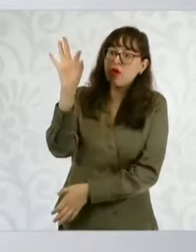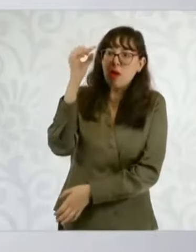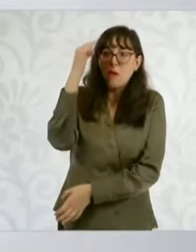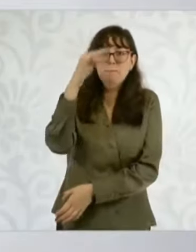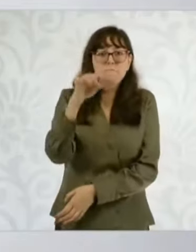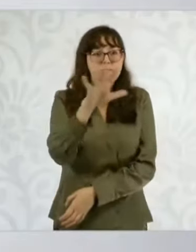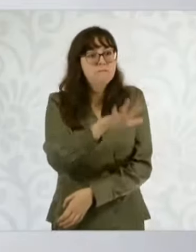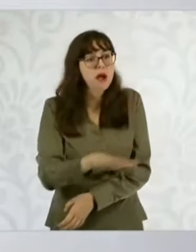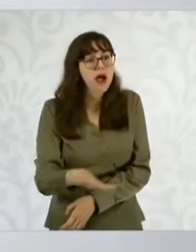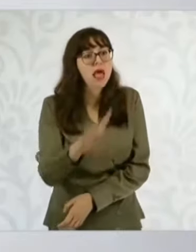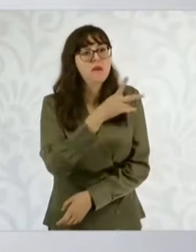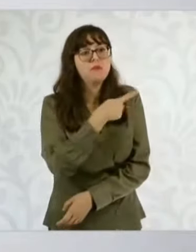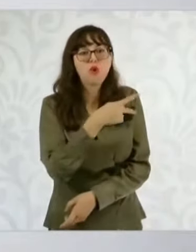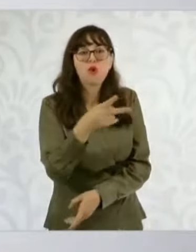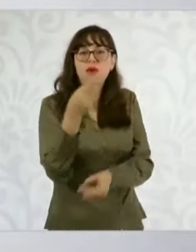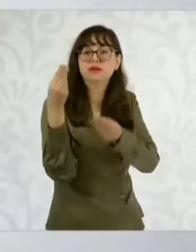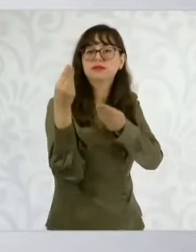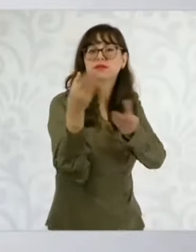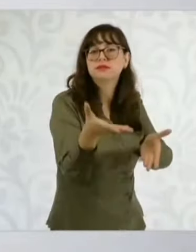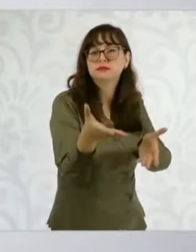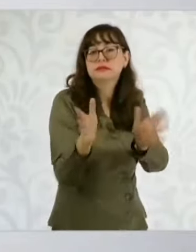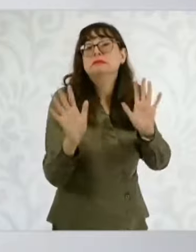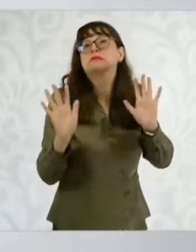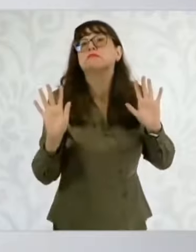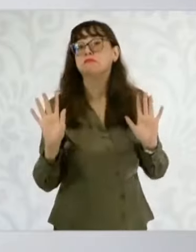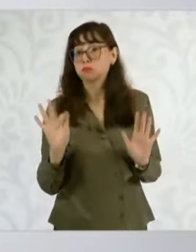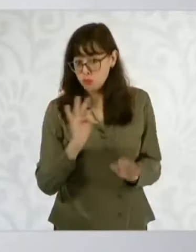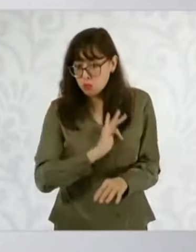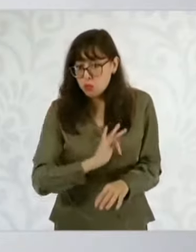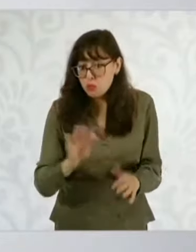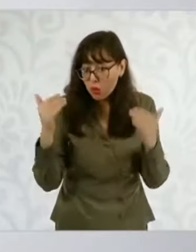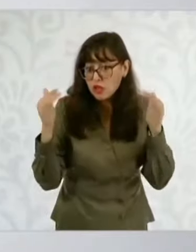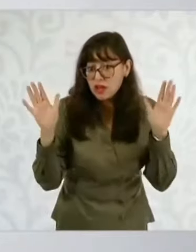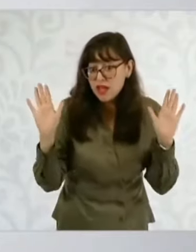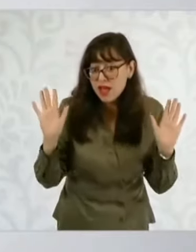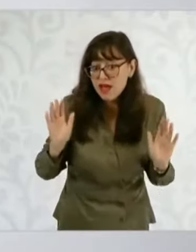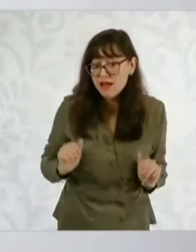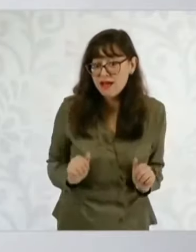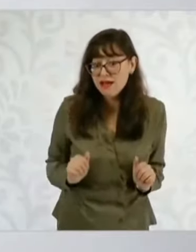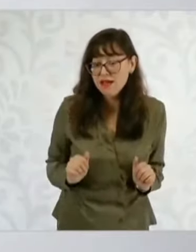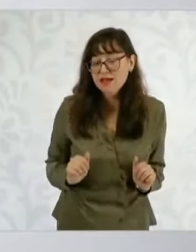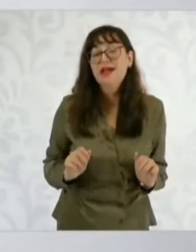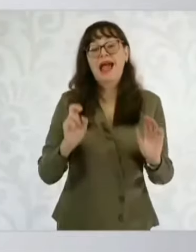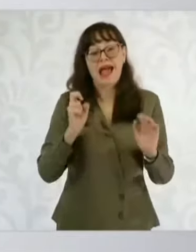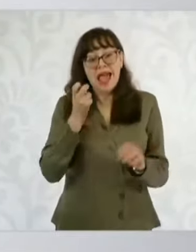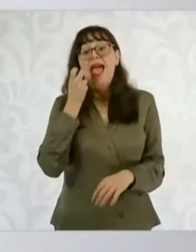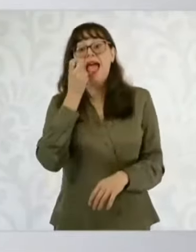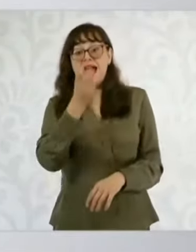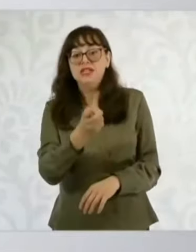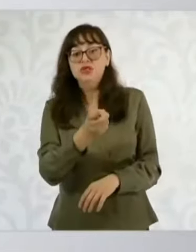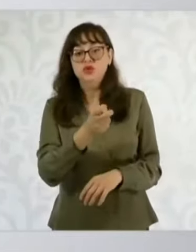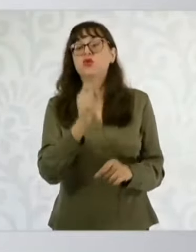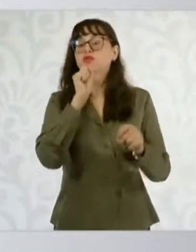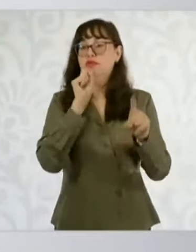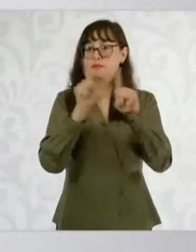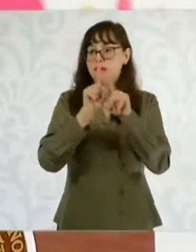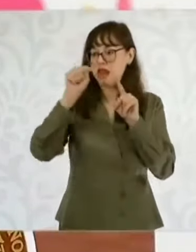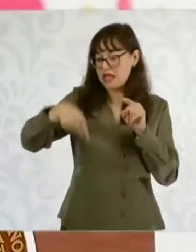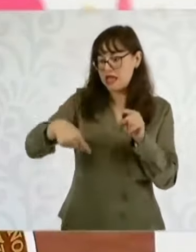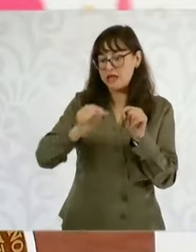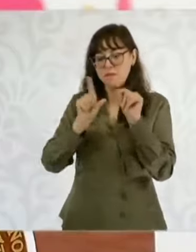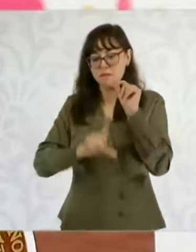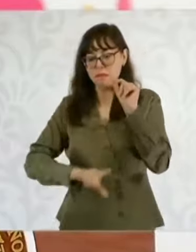Y vamos orgullosos de la potencia cultural que representamos y a mostrar los resultados que hay en México